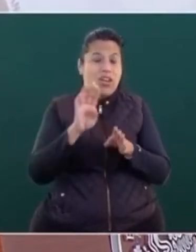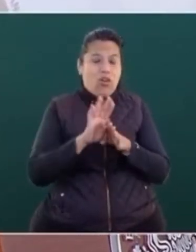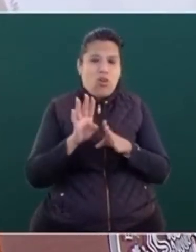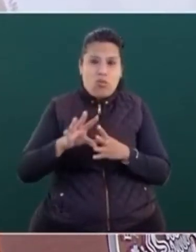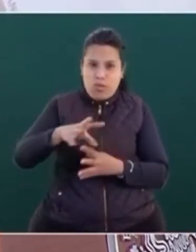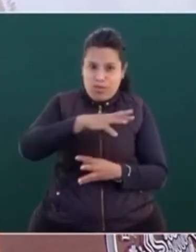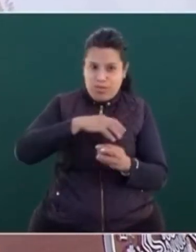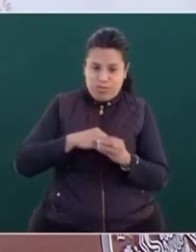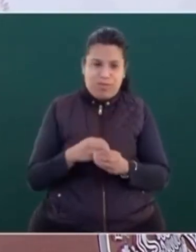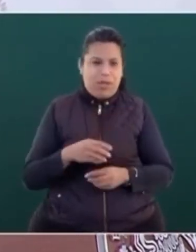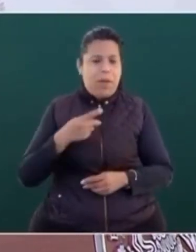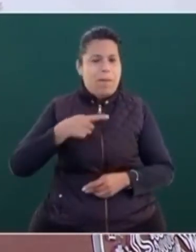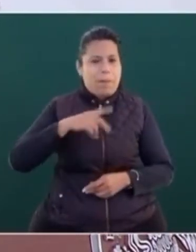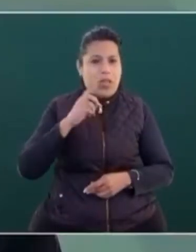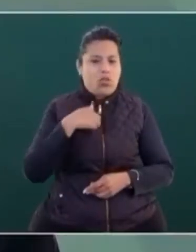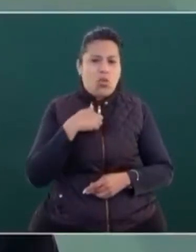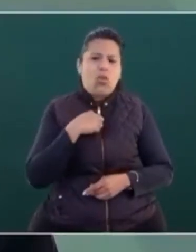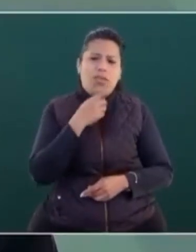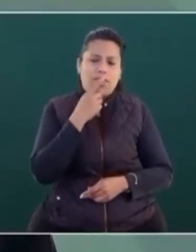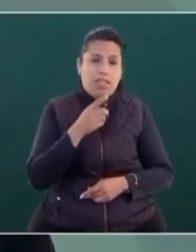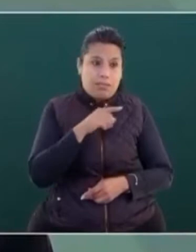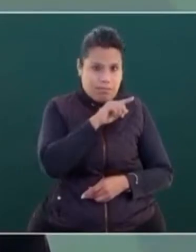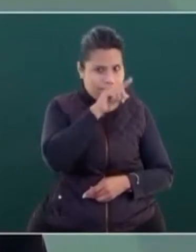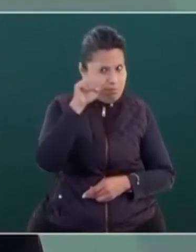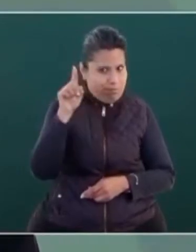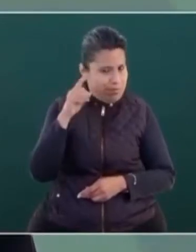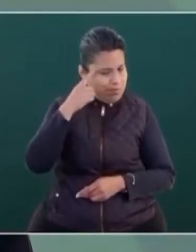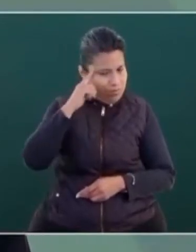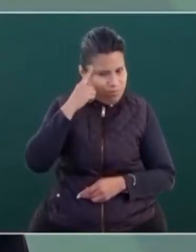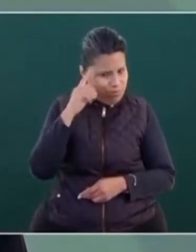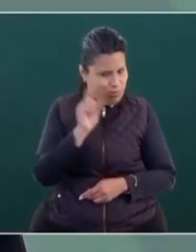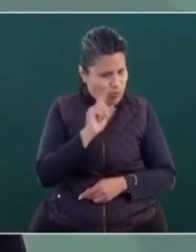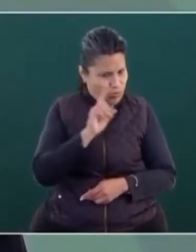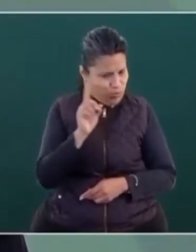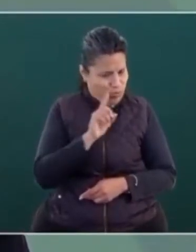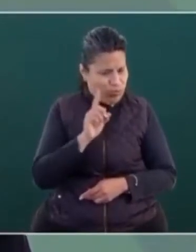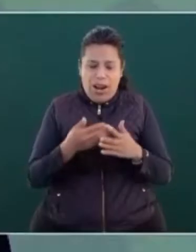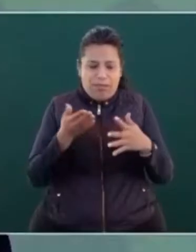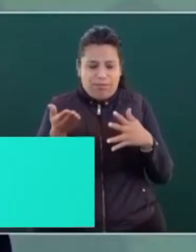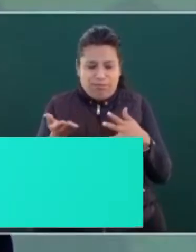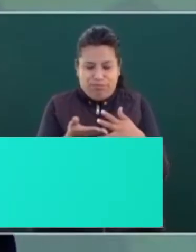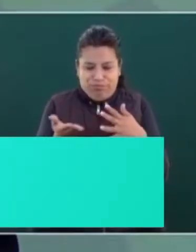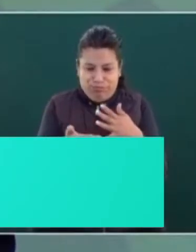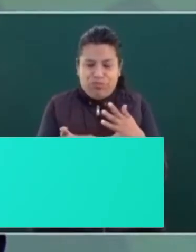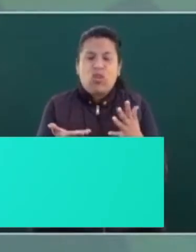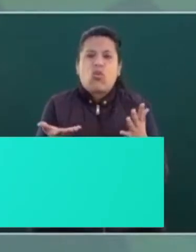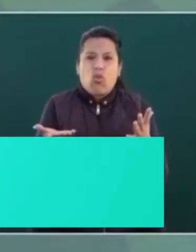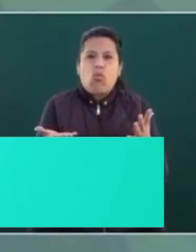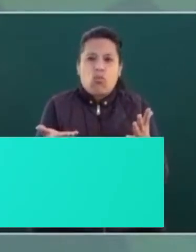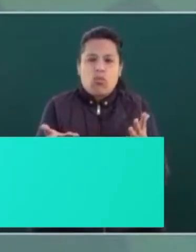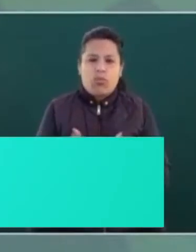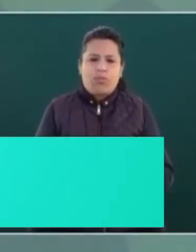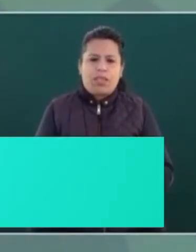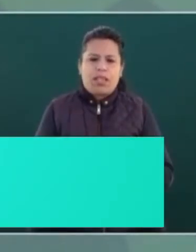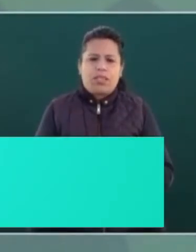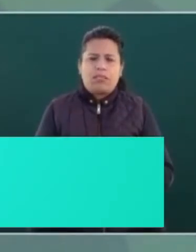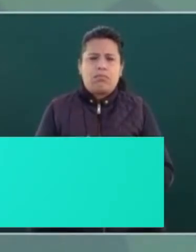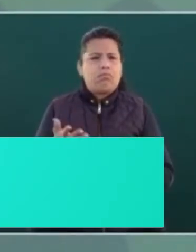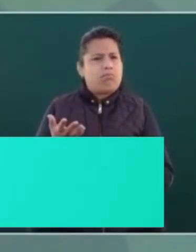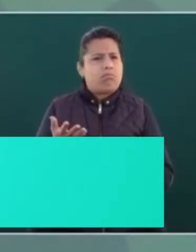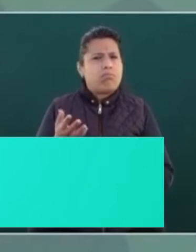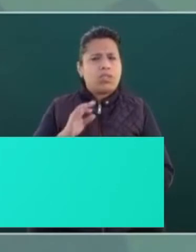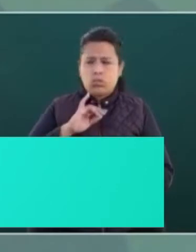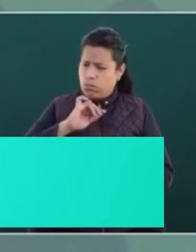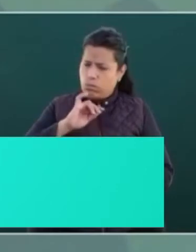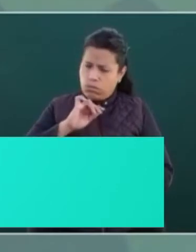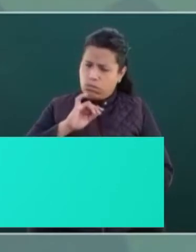se registró un máximo histórico en el mes de noviembre, lo cual contribuye al crecimiento de la nación. Está creciendo la economía y